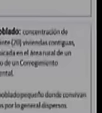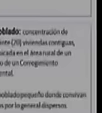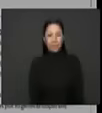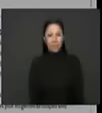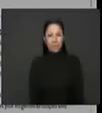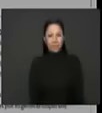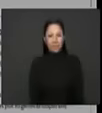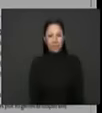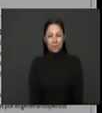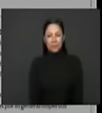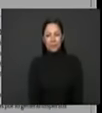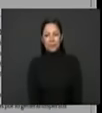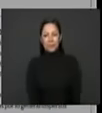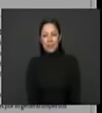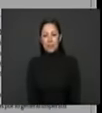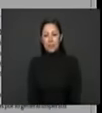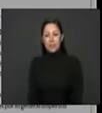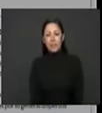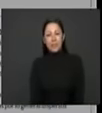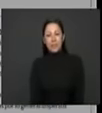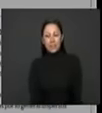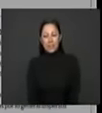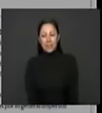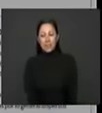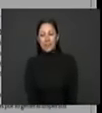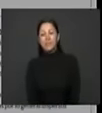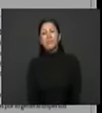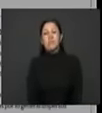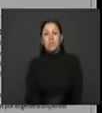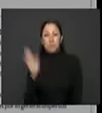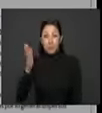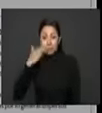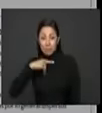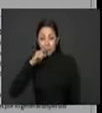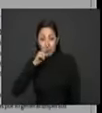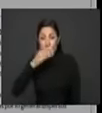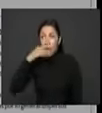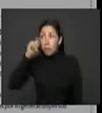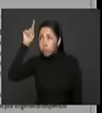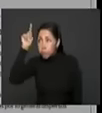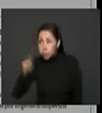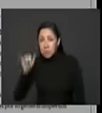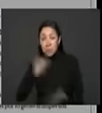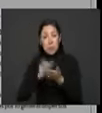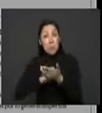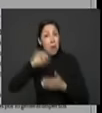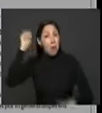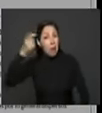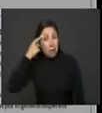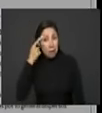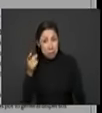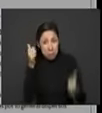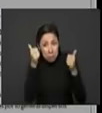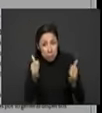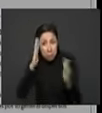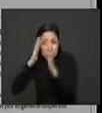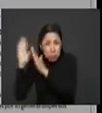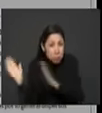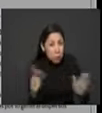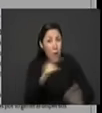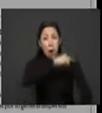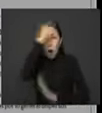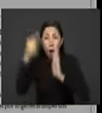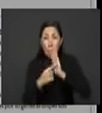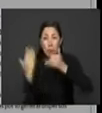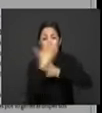Con esa escala ha operado tradicionalmente el gobierno colombiano, y con esa escala no ha sido capaz de llegarle a los colombianos de la